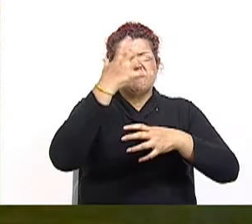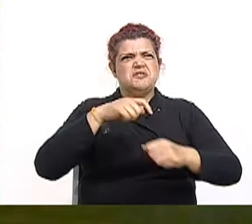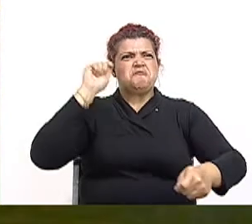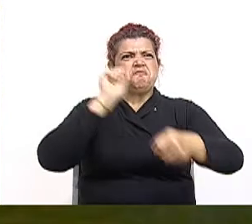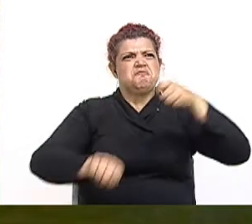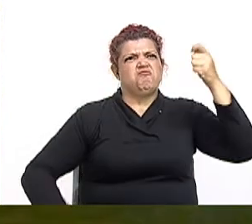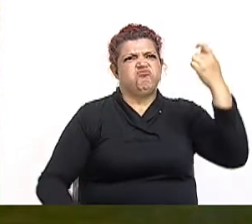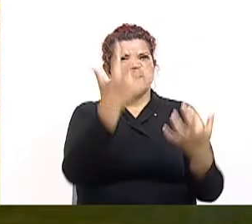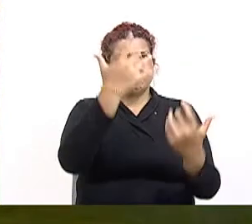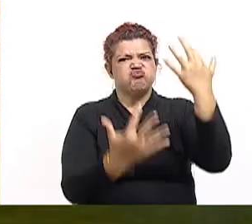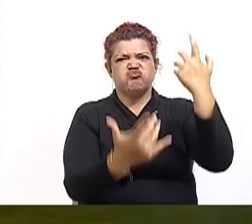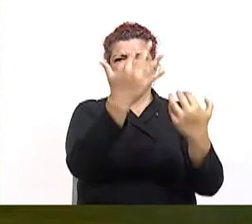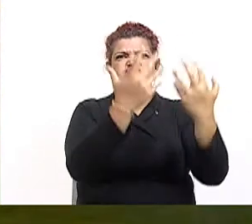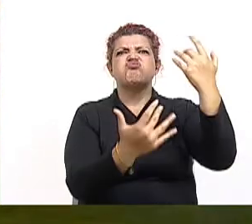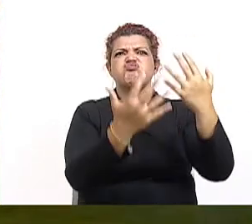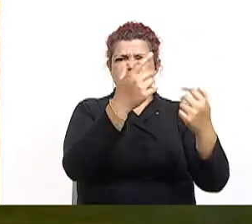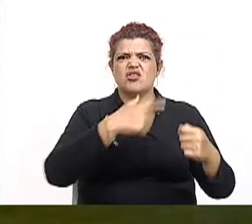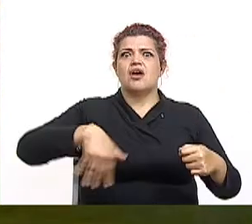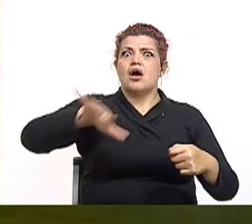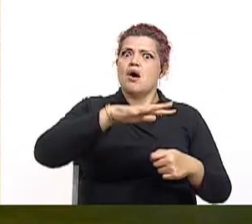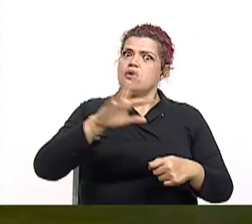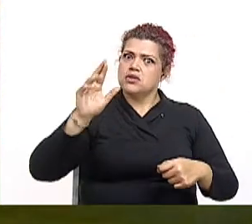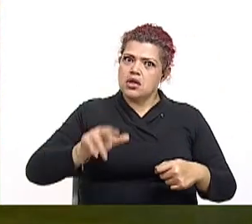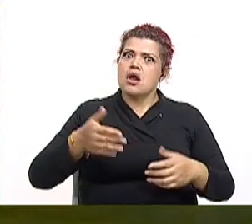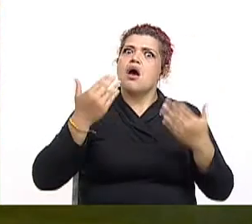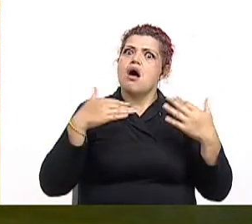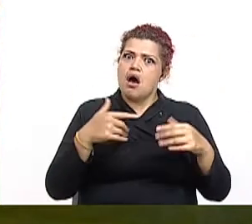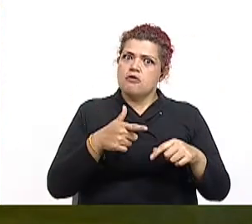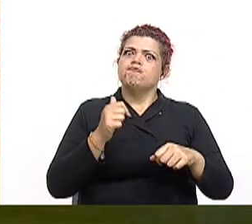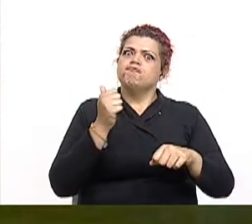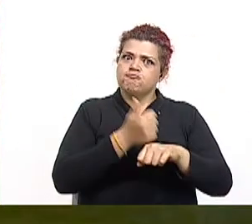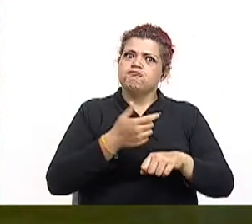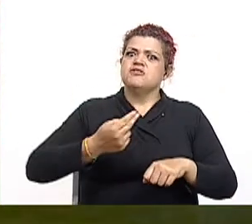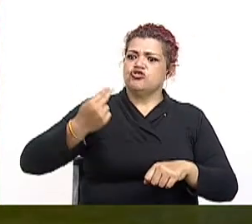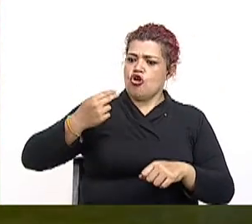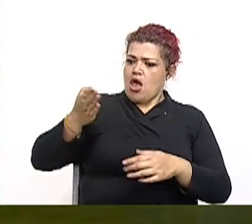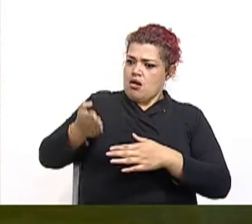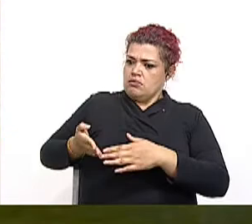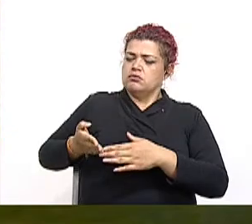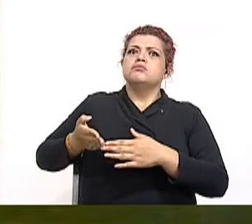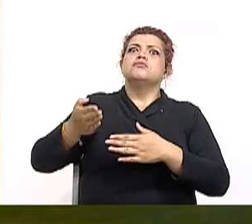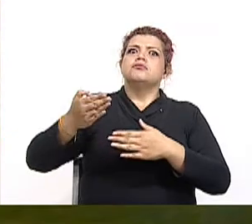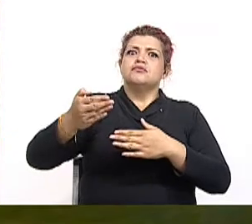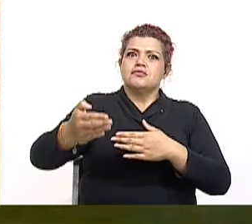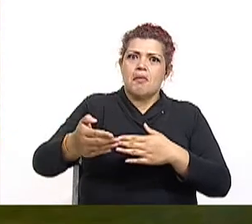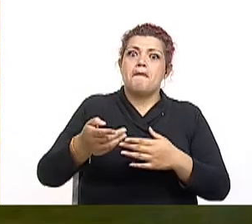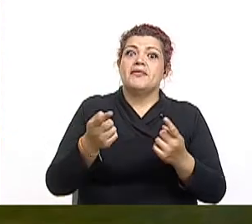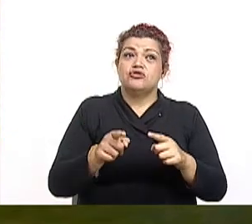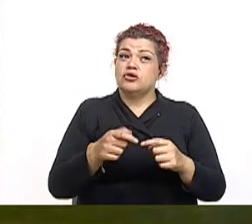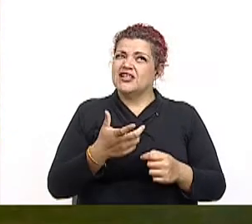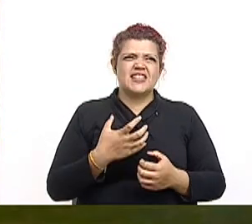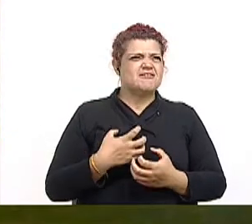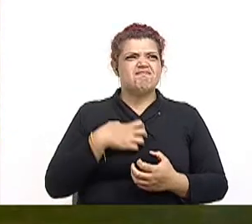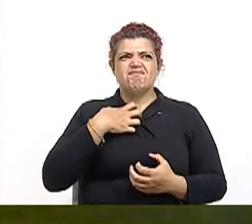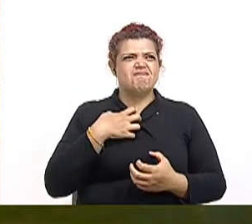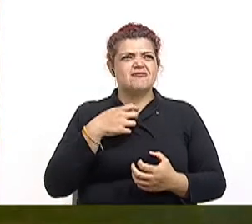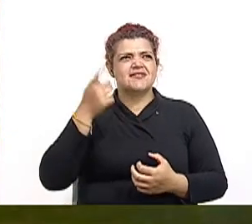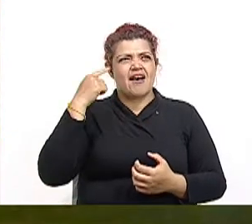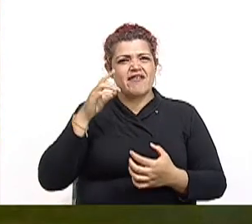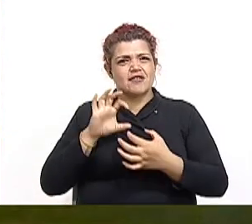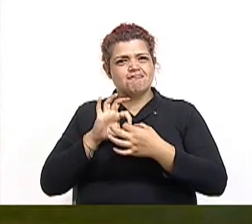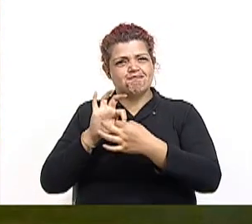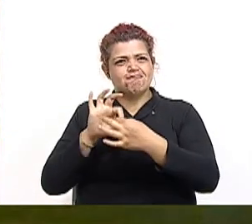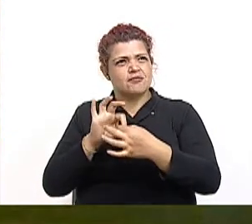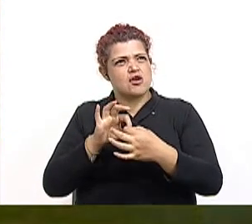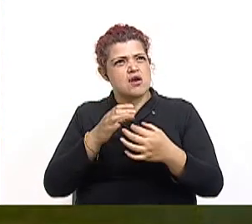y que marca, por un lado, de alguna manera la intolerancia, pero también la relación que existía entre